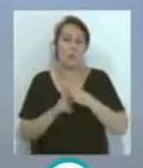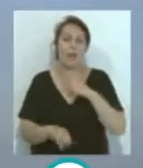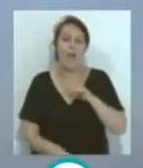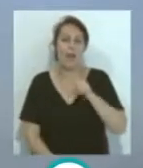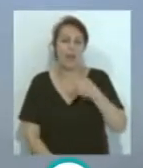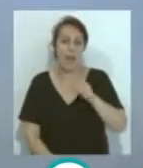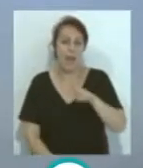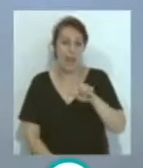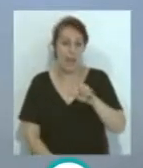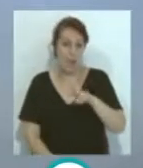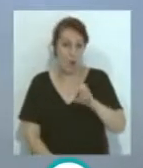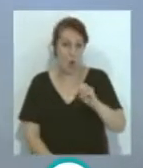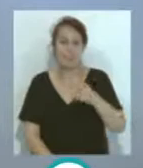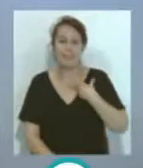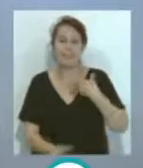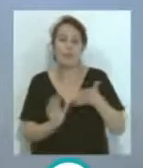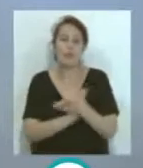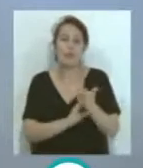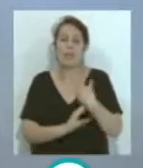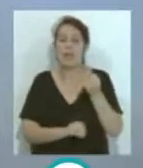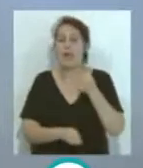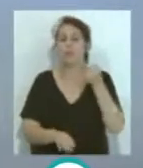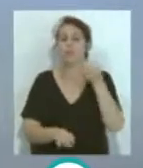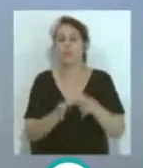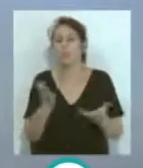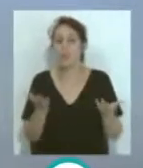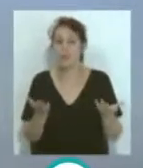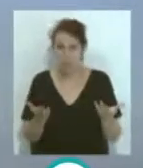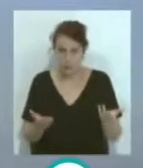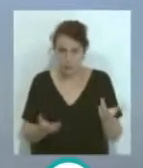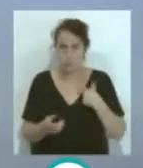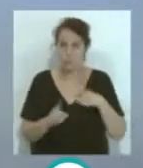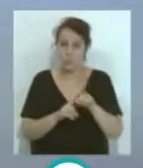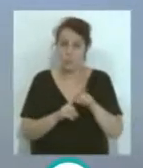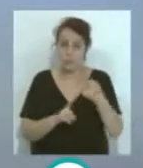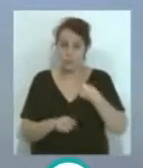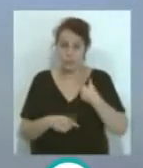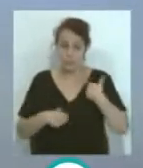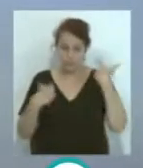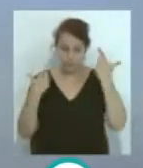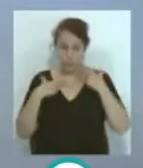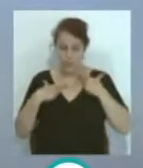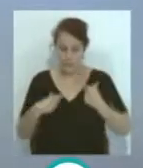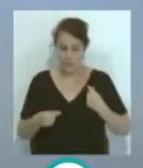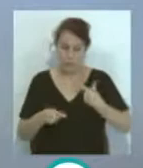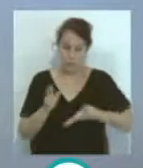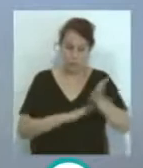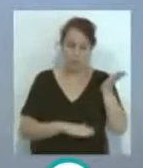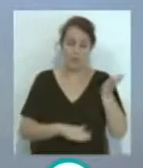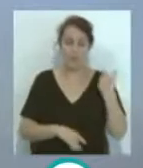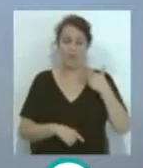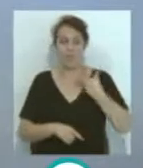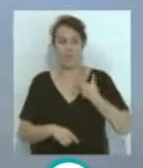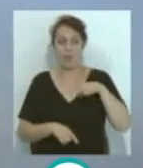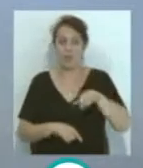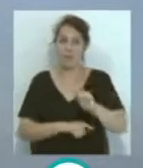...el cabalero es de cábalas, de supersticiones... ...de decir, si yo me puse determinada camisa el día que fuimos a esto y ganamos... ...vamos a